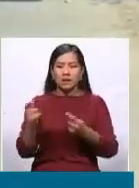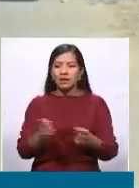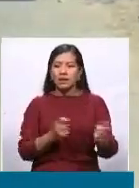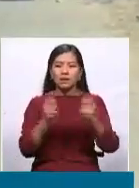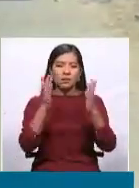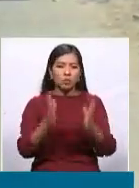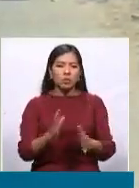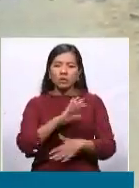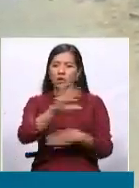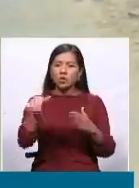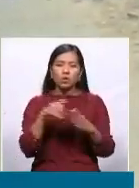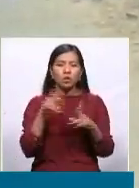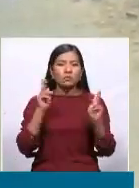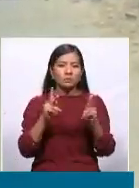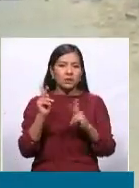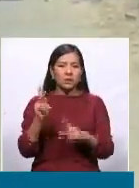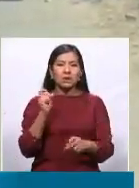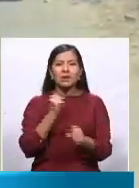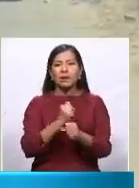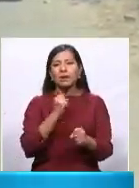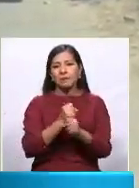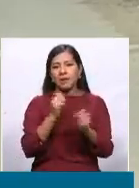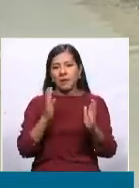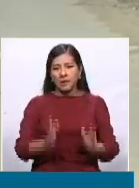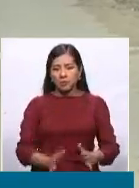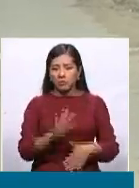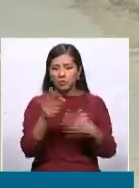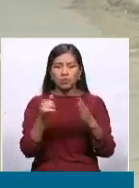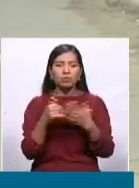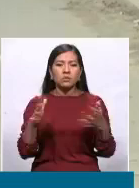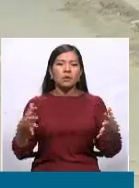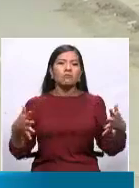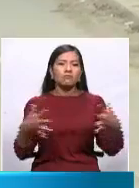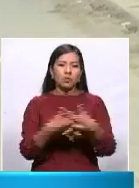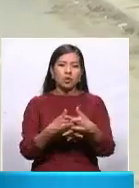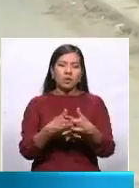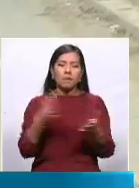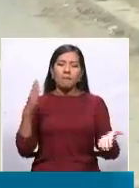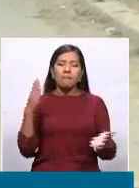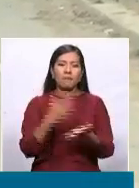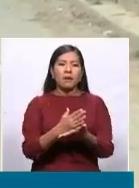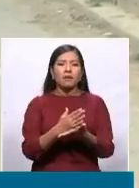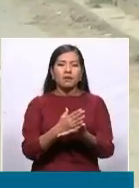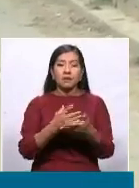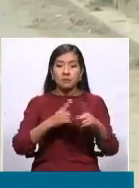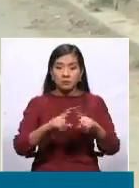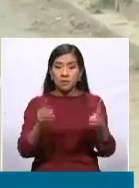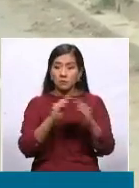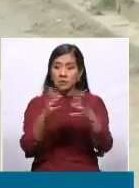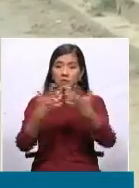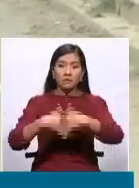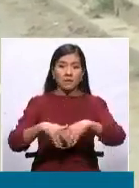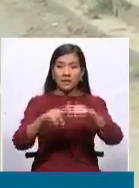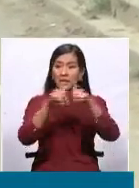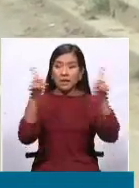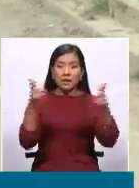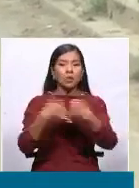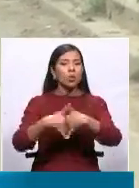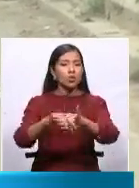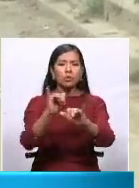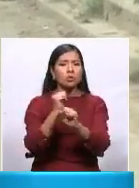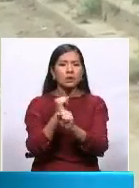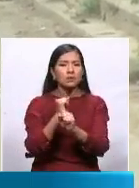fin, toda la gente trabajadora, estaba bloqueada, estaba paralizada, mientras las empresas grandes continuaban trabajando.